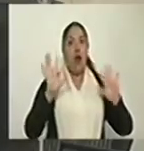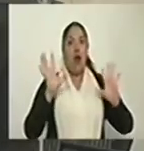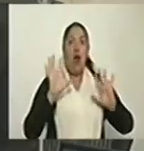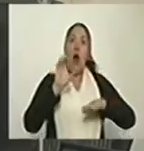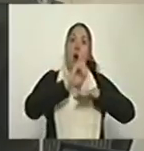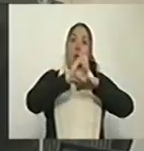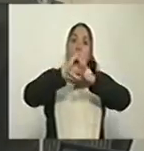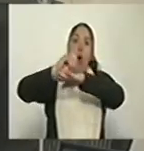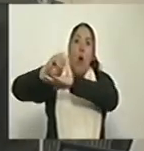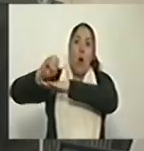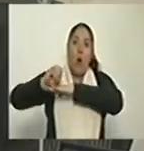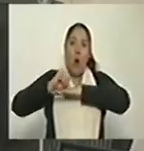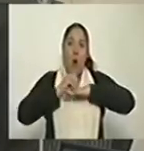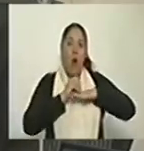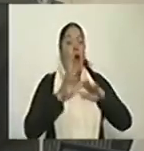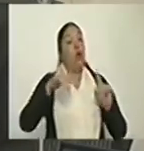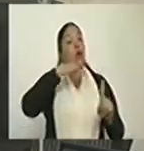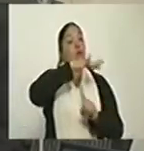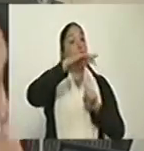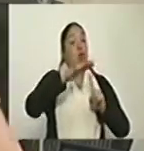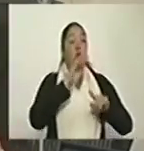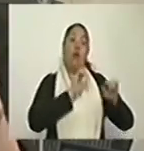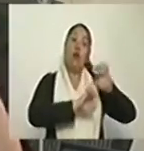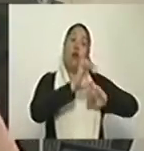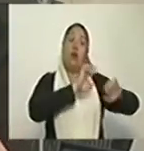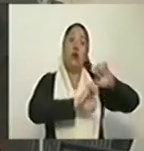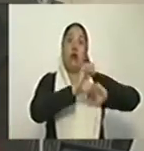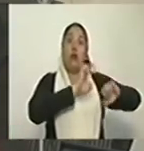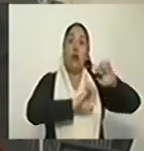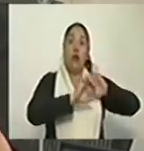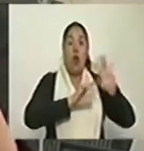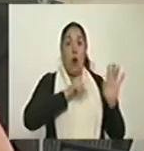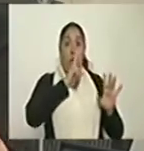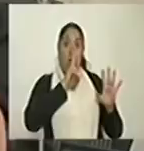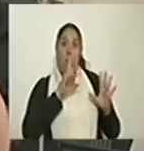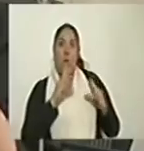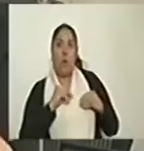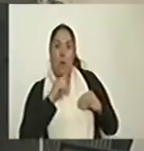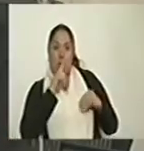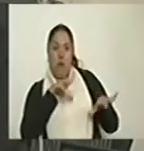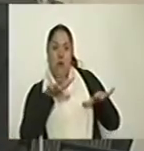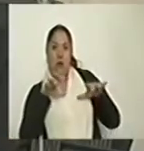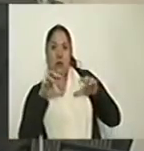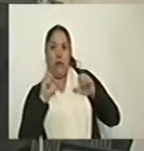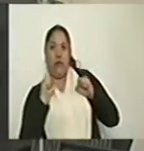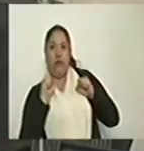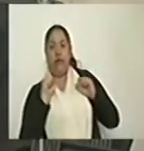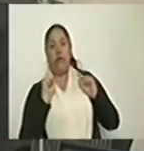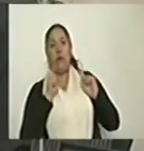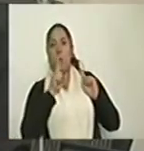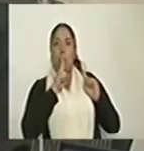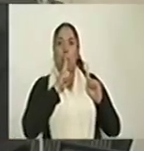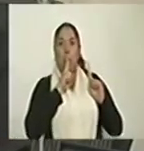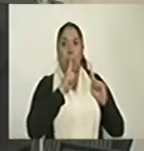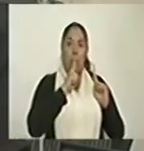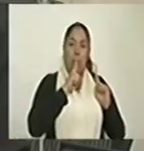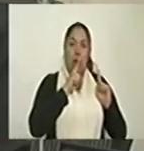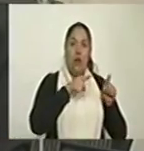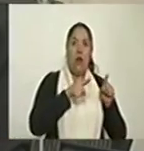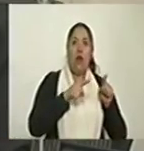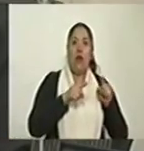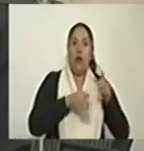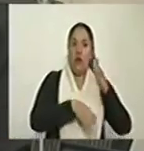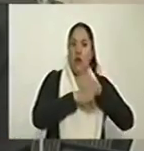defensoras del medio ambiente y de la vida que se callan cuando saben que la producción de coca